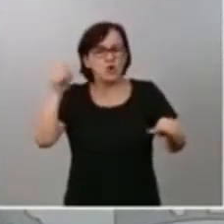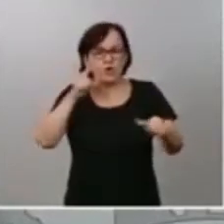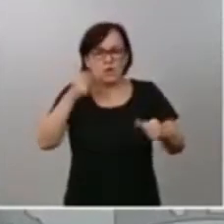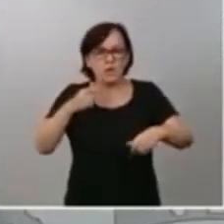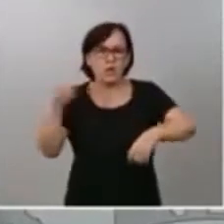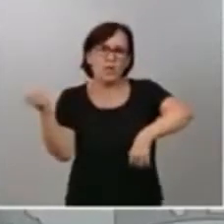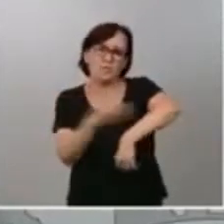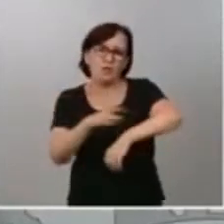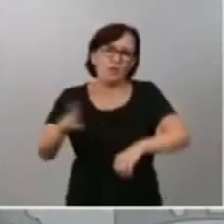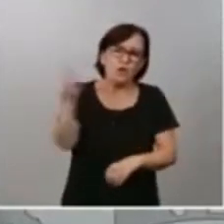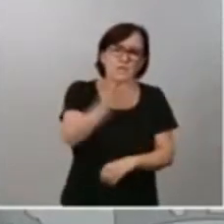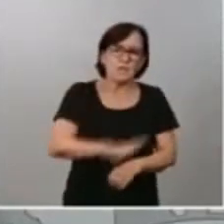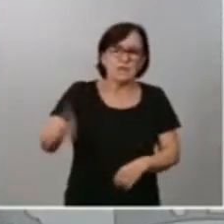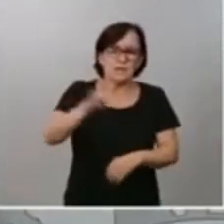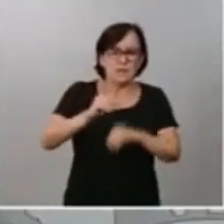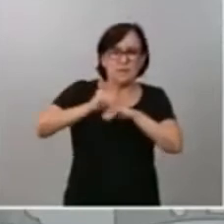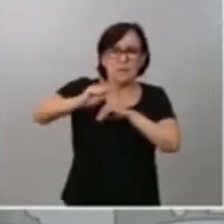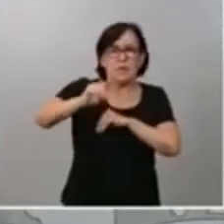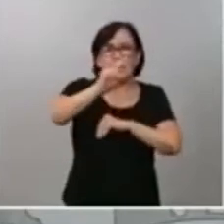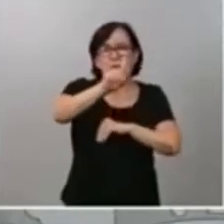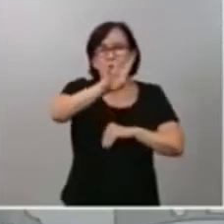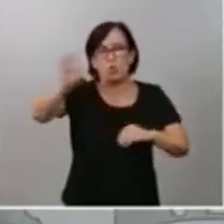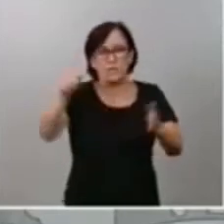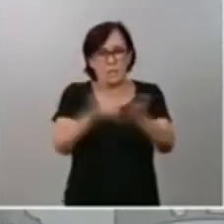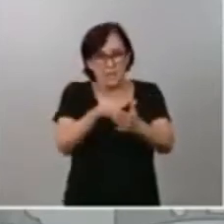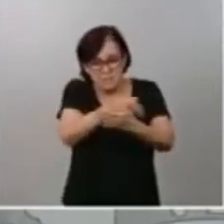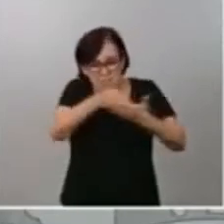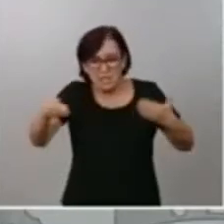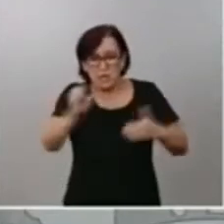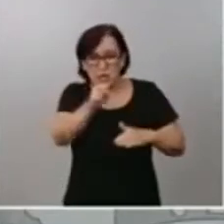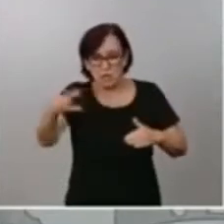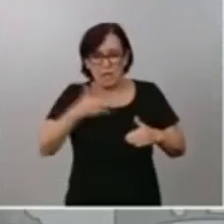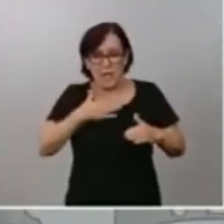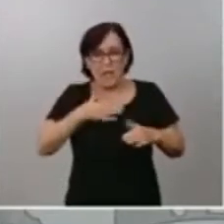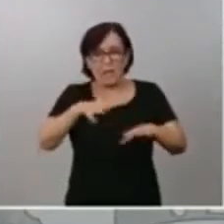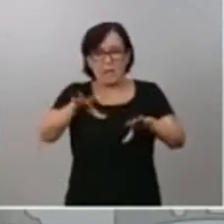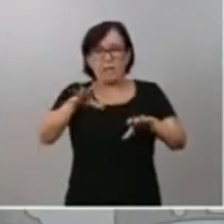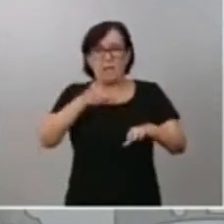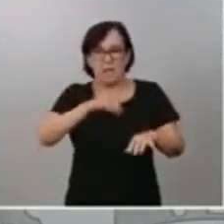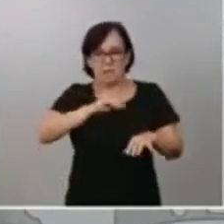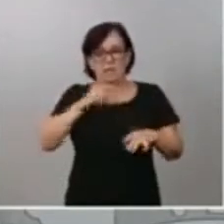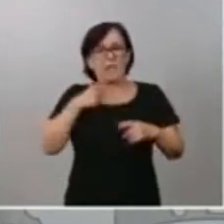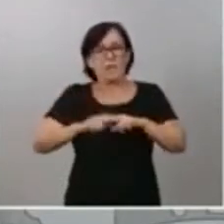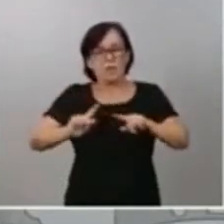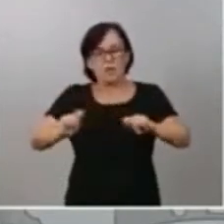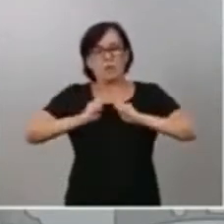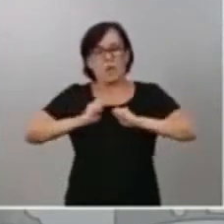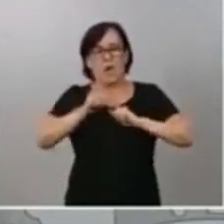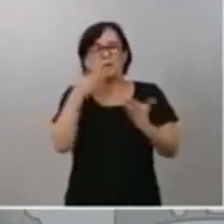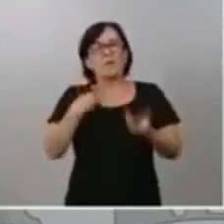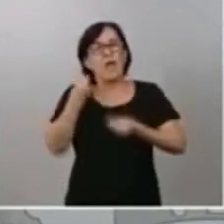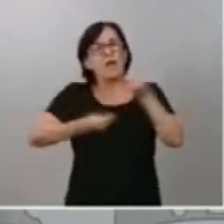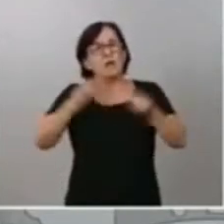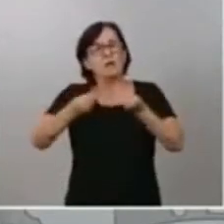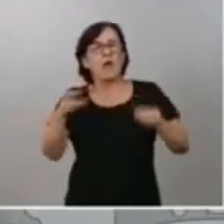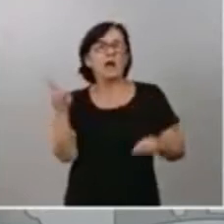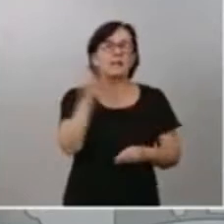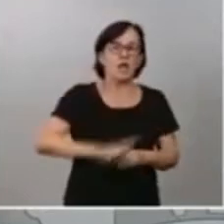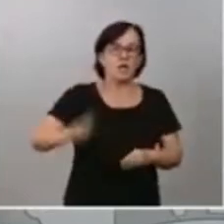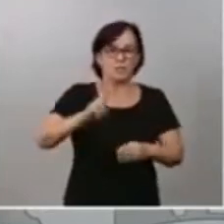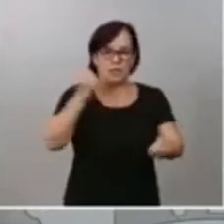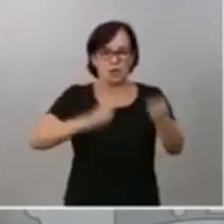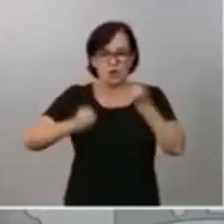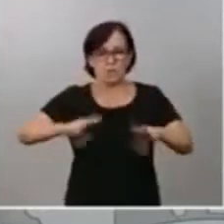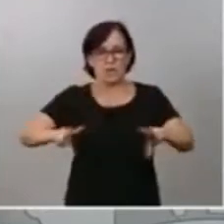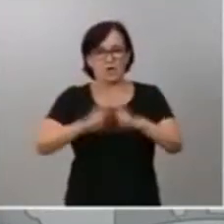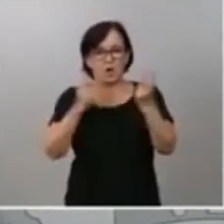dotado de 140.000 millones de euros para nuestro país, que nos van a permitir afrontar en primer lugar la recuperación económica, social, pero